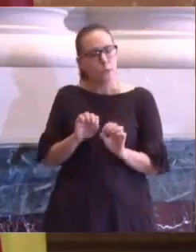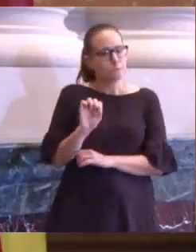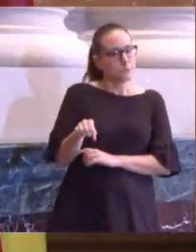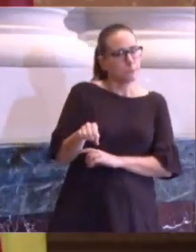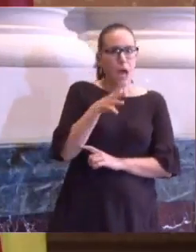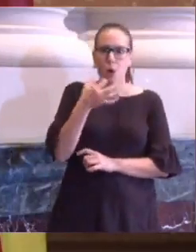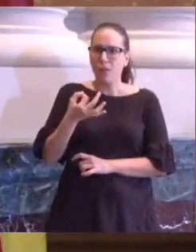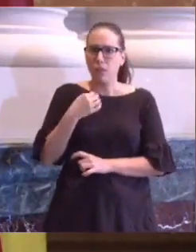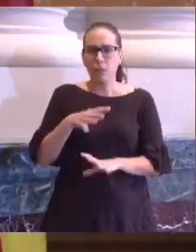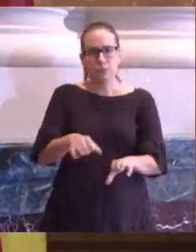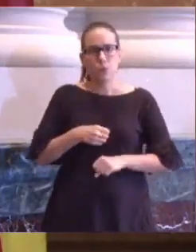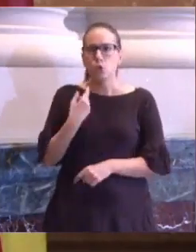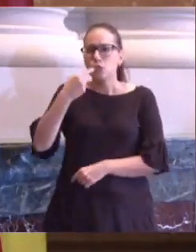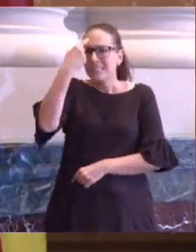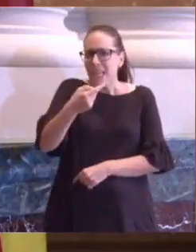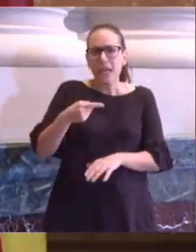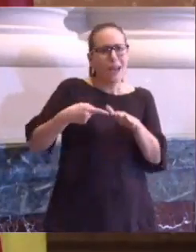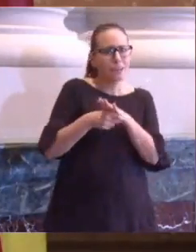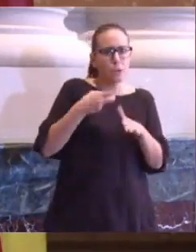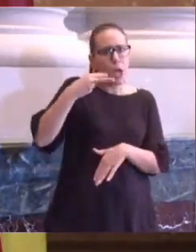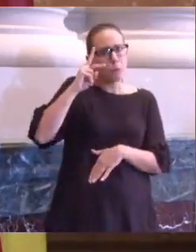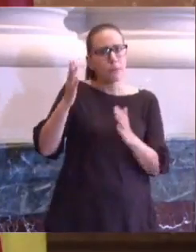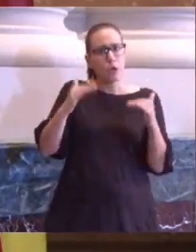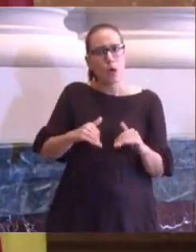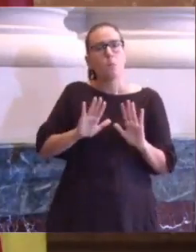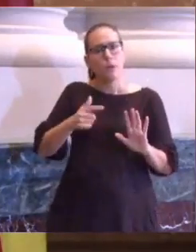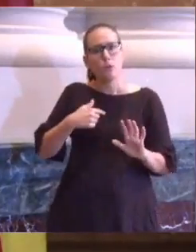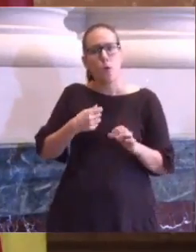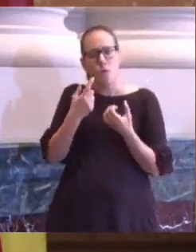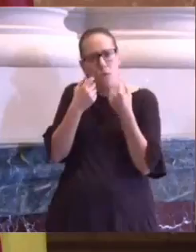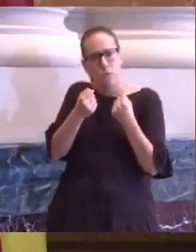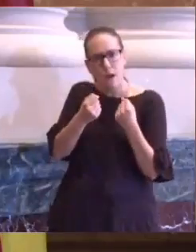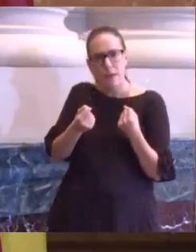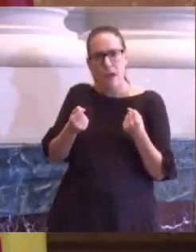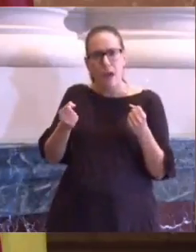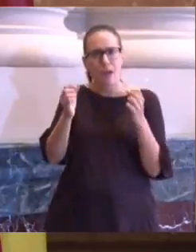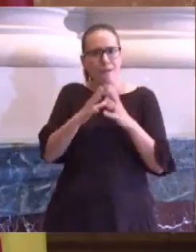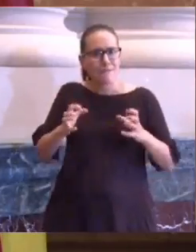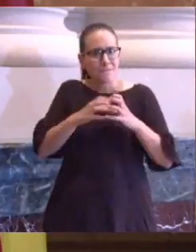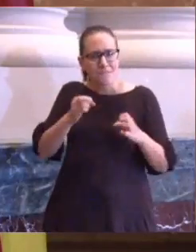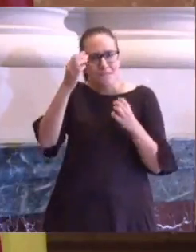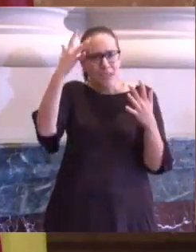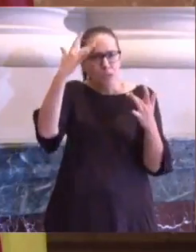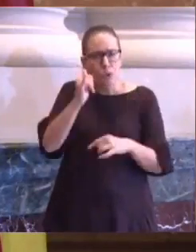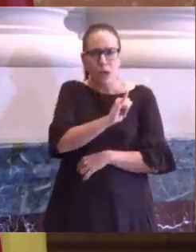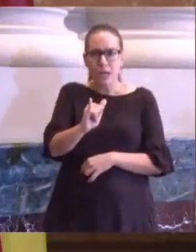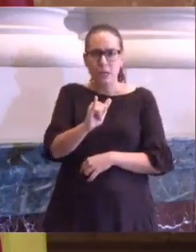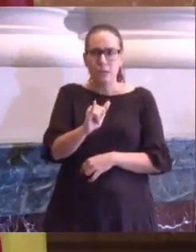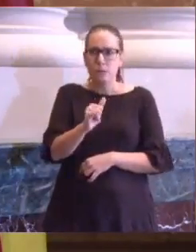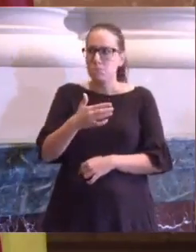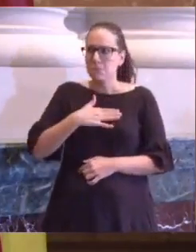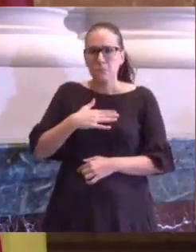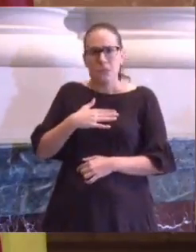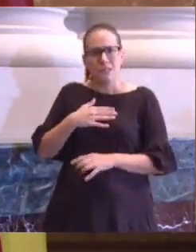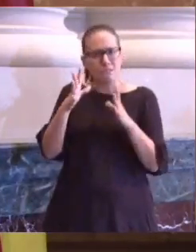Sé que no tengo experiencia en gestión, pero vengo con fuerza e ilusión y no diréis de mi total entrega en aras de